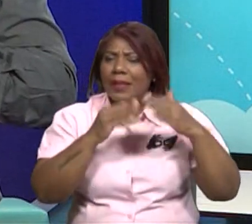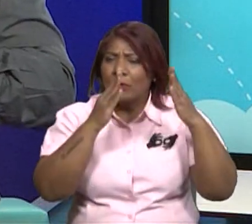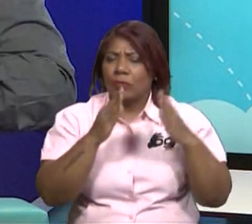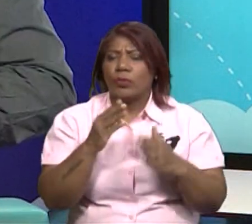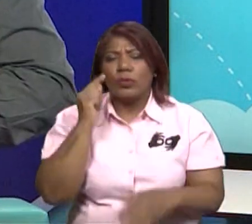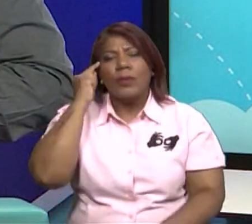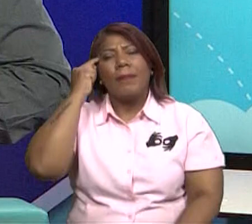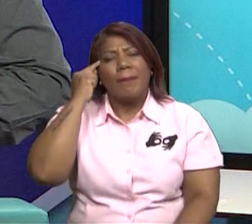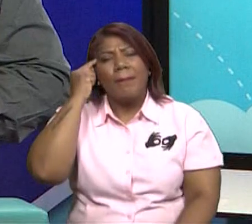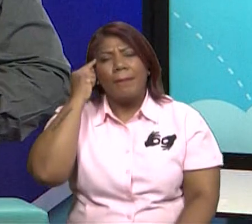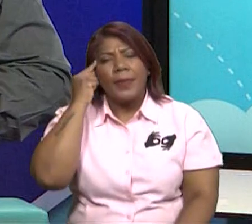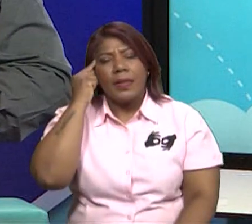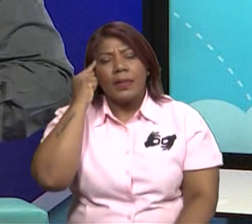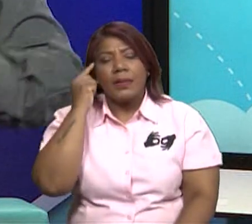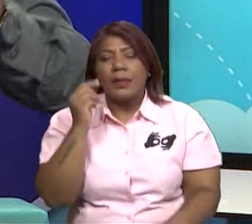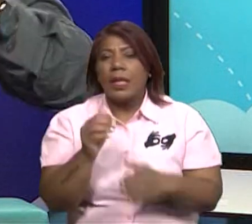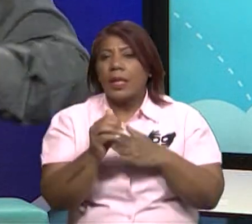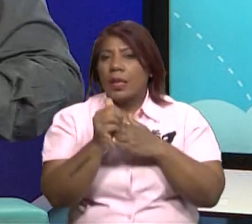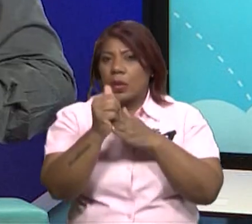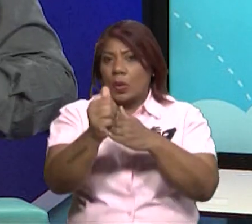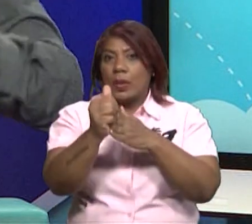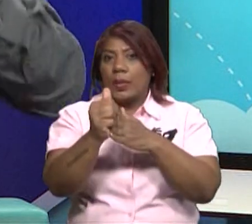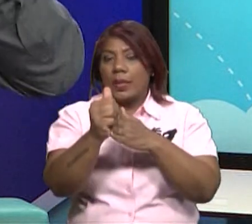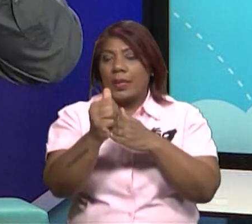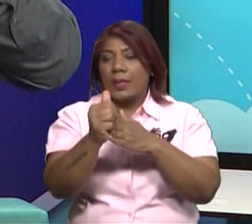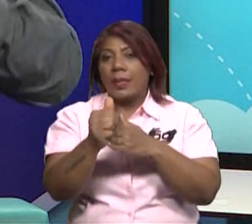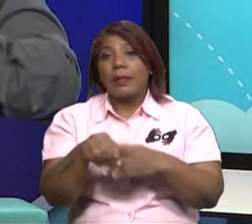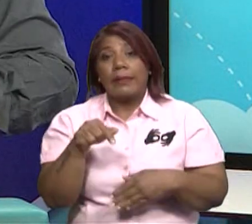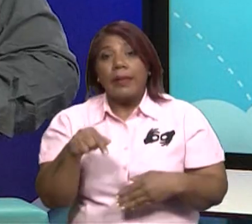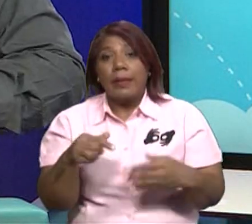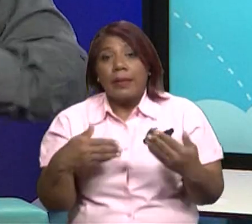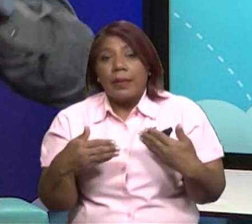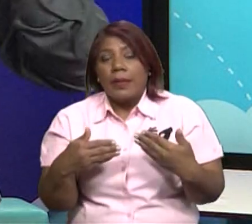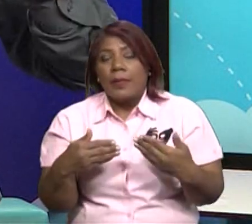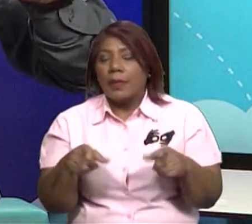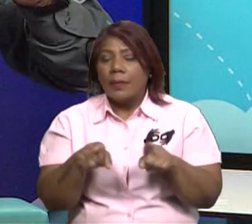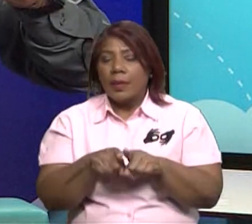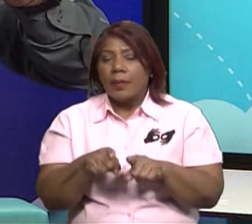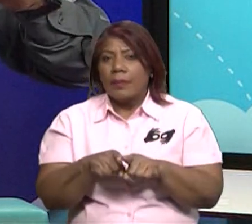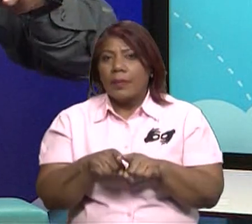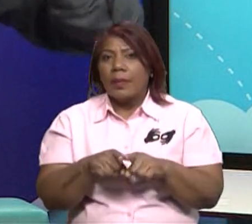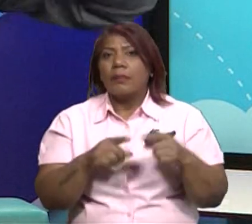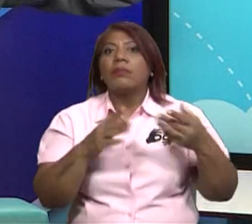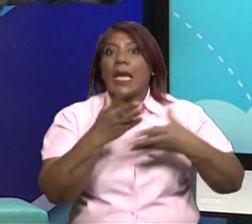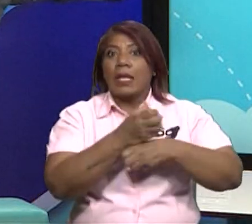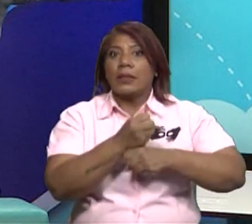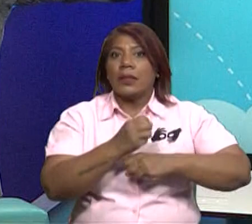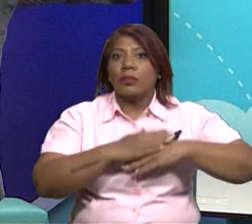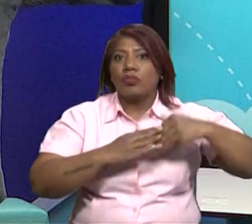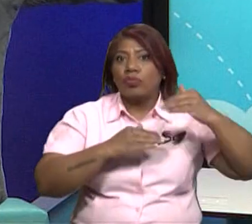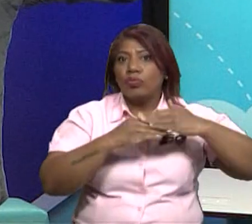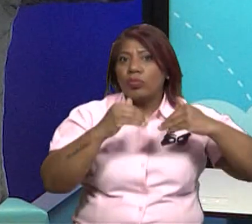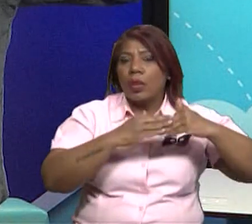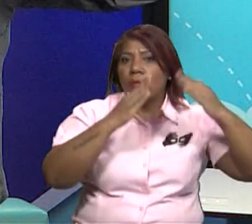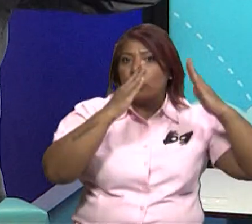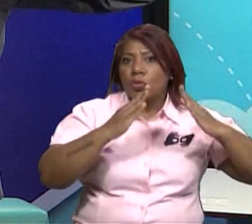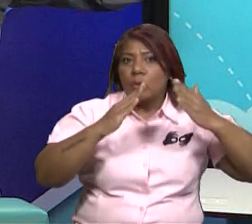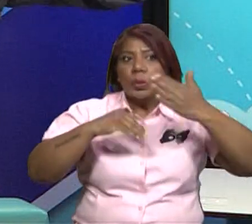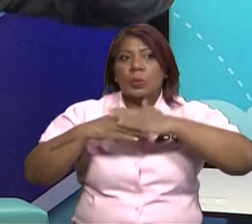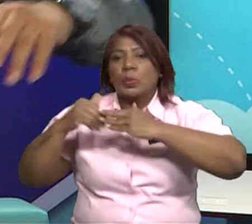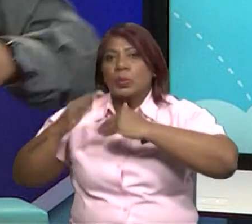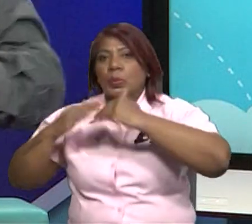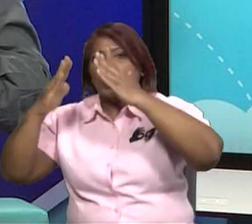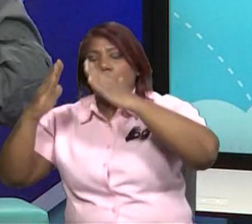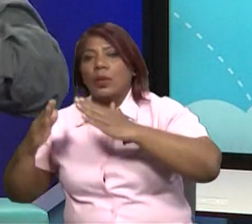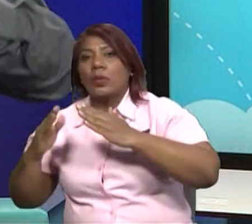cuenta, nuestros líderes de nuestro país también hay que tener en cuenta. ¿Vamos a hacer una urbanización? Sí, dejen áreas ya